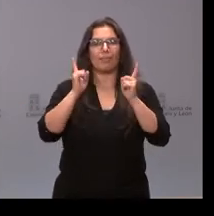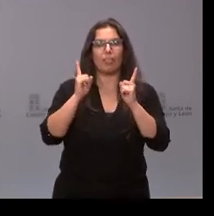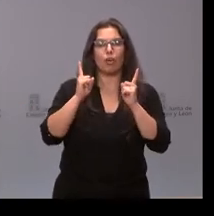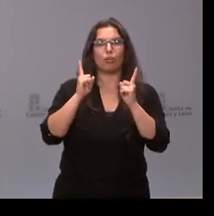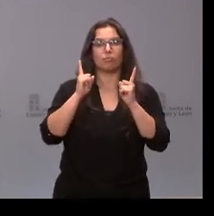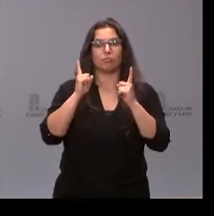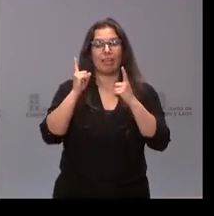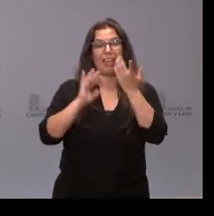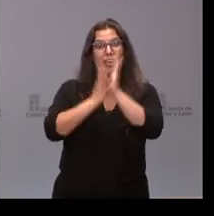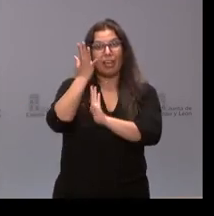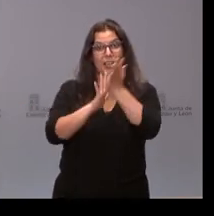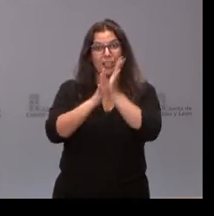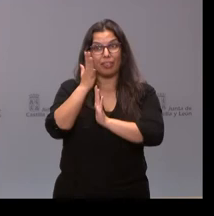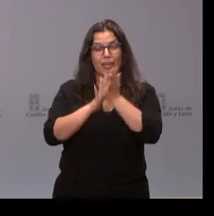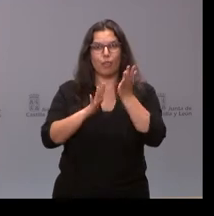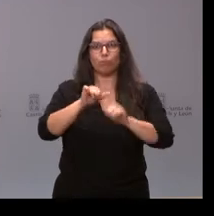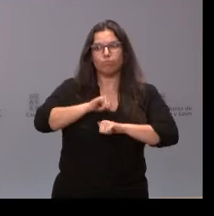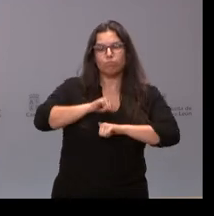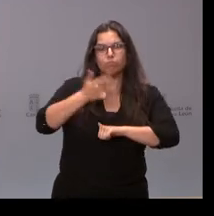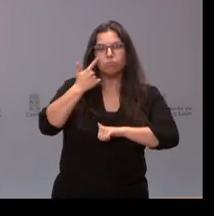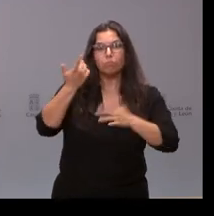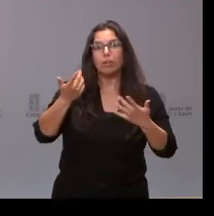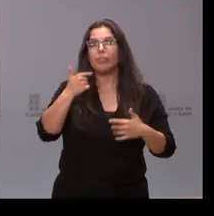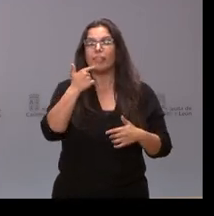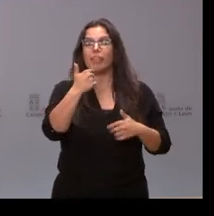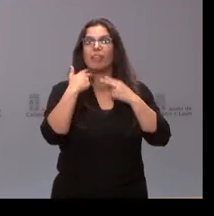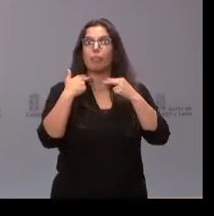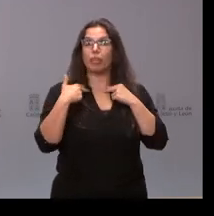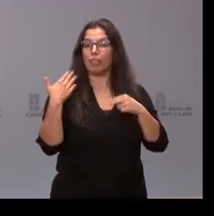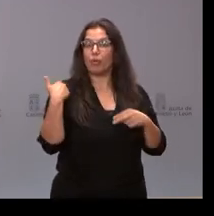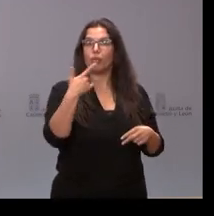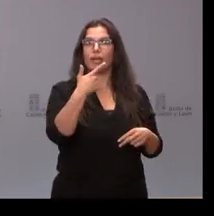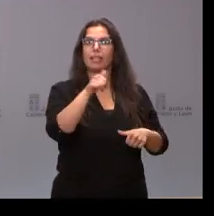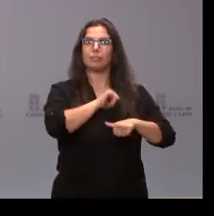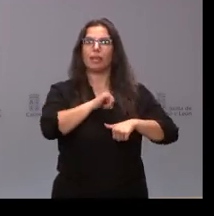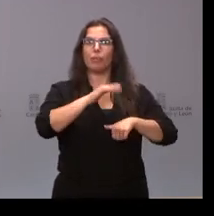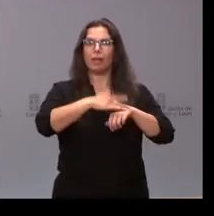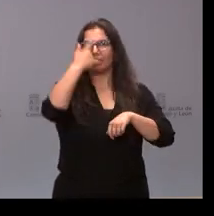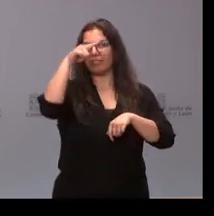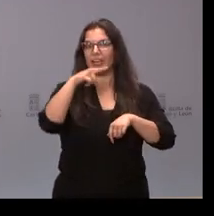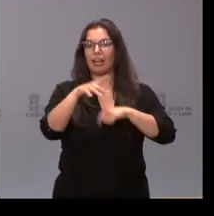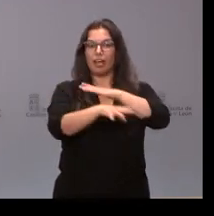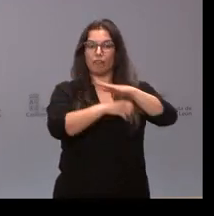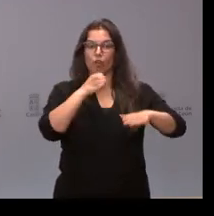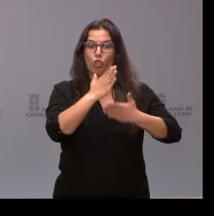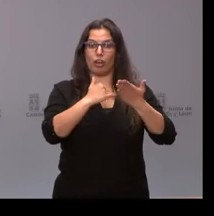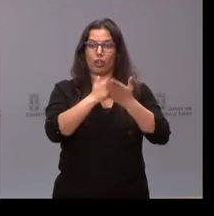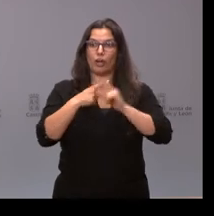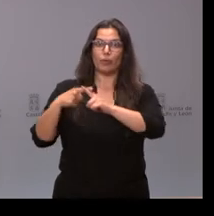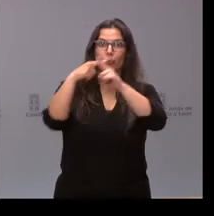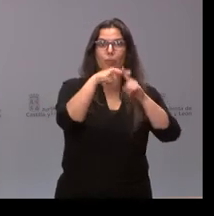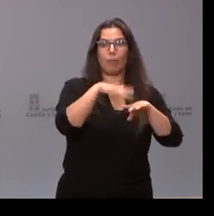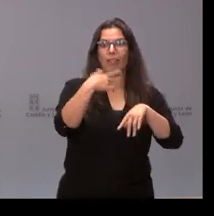Diputación nos han comentado en los últimos días que esperan a conocer el reparto de fondos regionales para poder concretar esta reorganización.